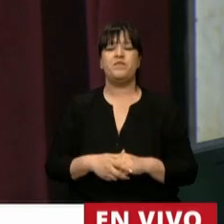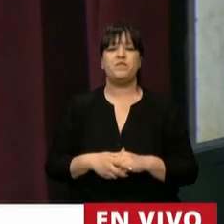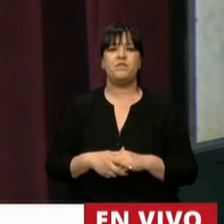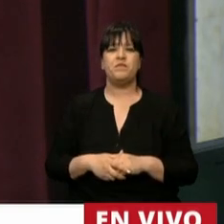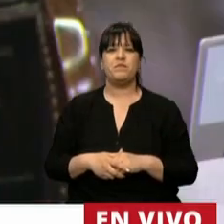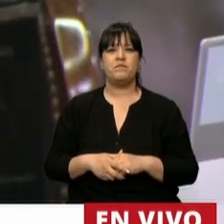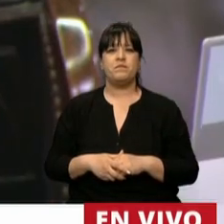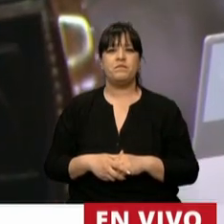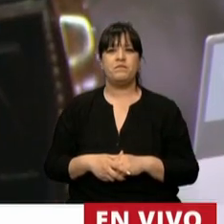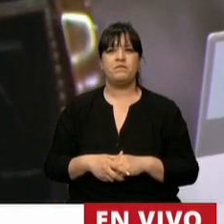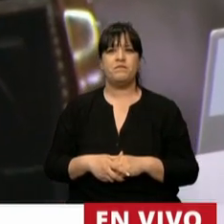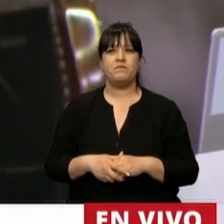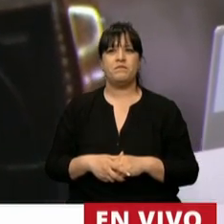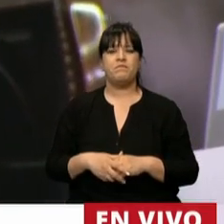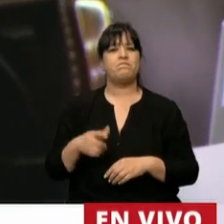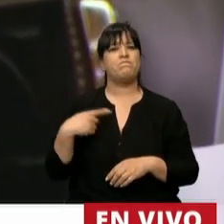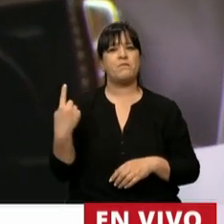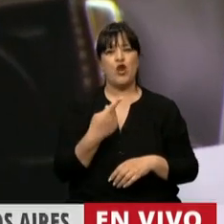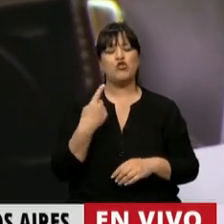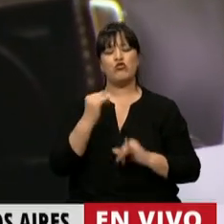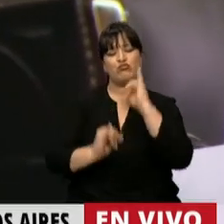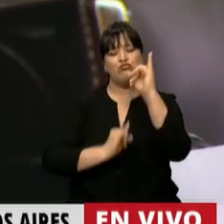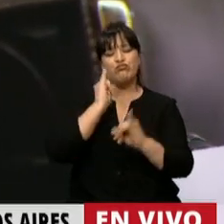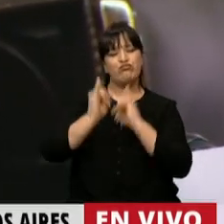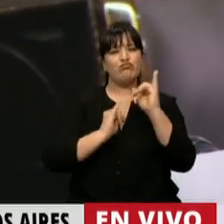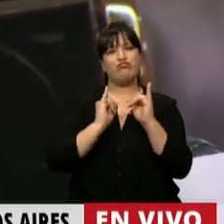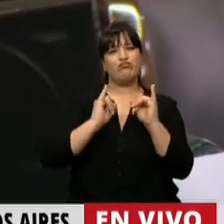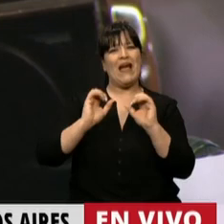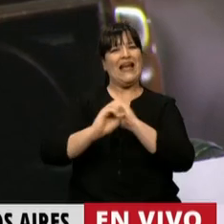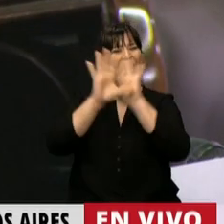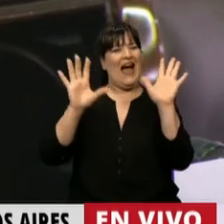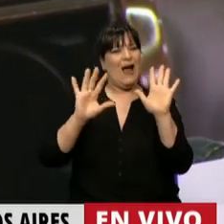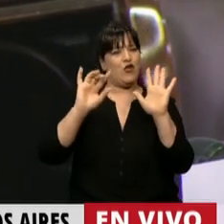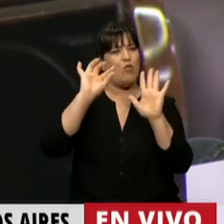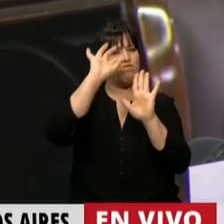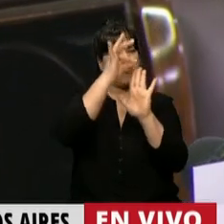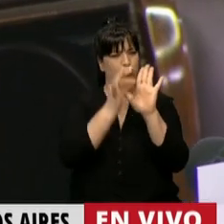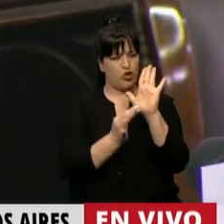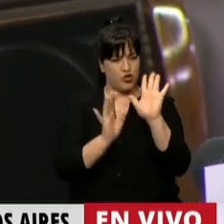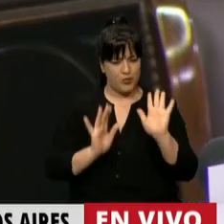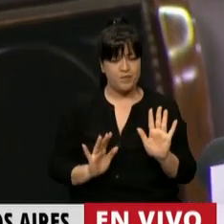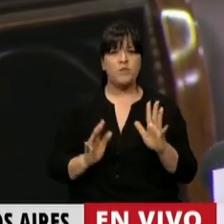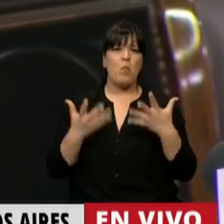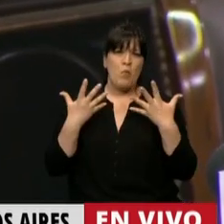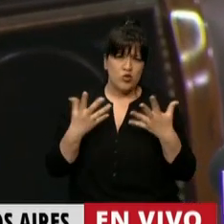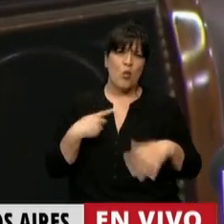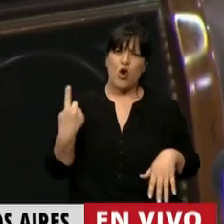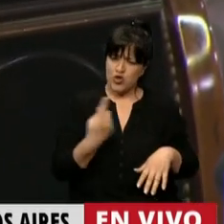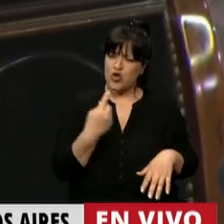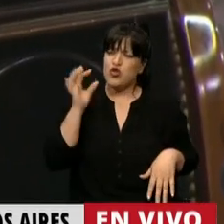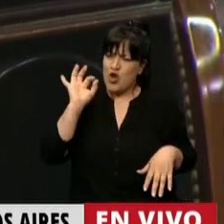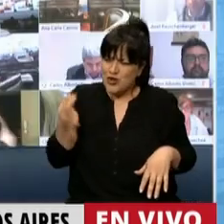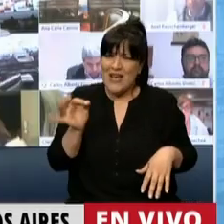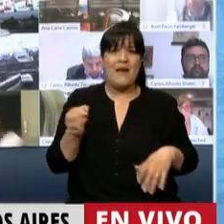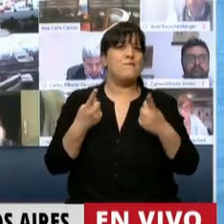vamos a desenvolver algunos argumentos. En primer lugar, por supuesto que entendemos que